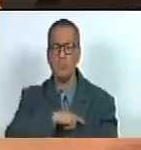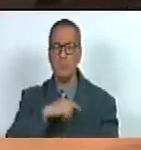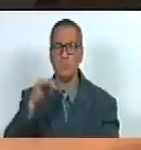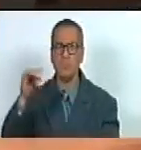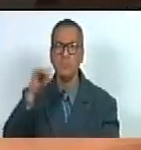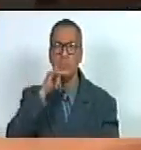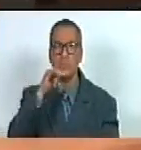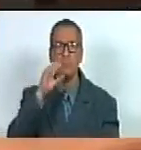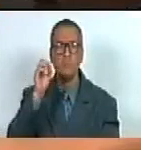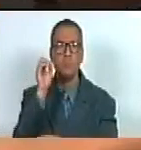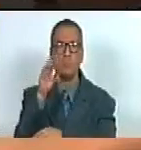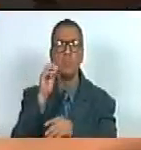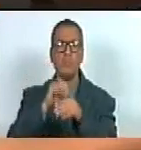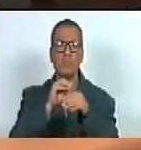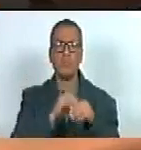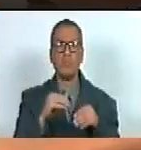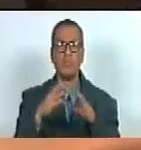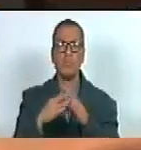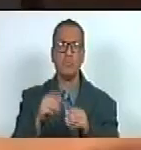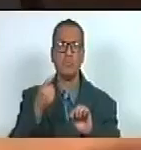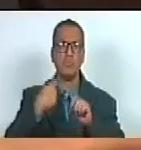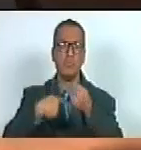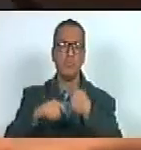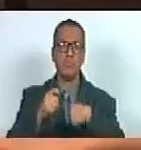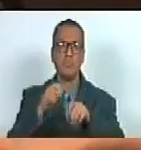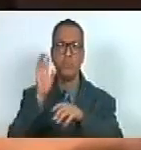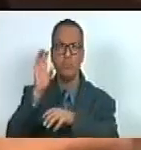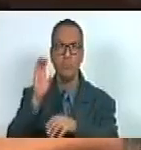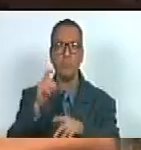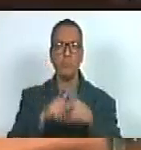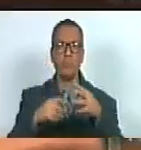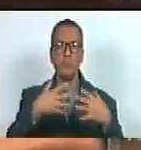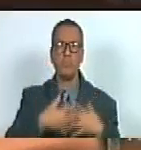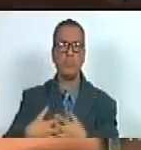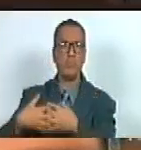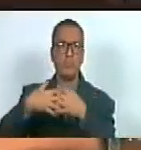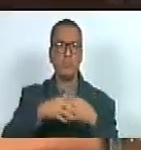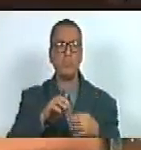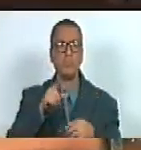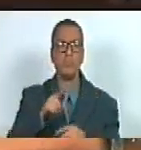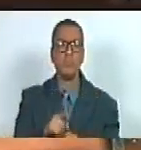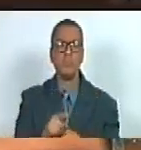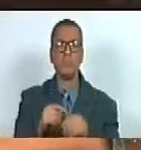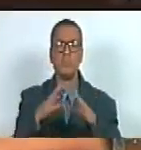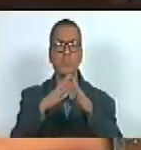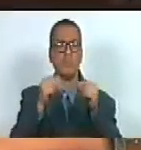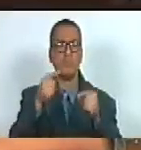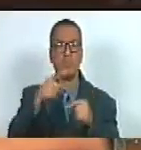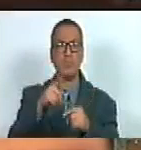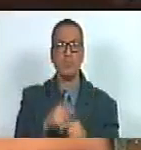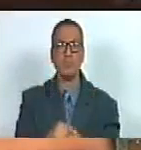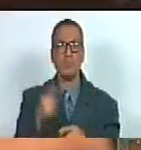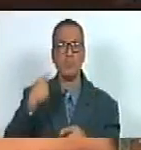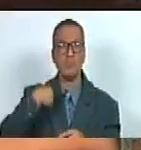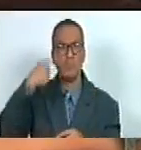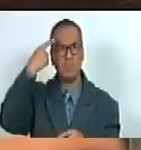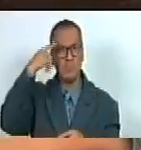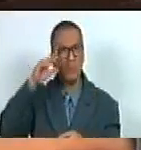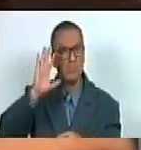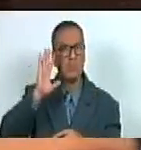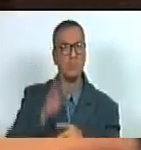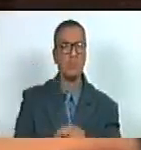un mensaje a los vendepatrias al imperialismo norteamericano a todo aquel que pretenda